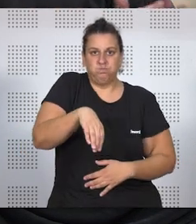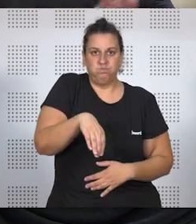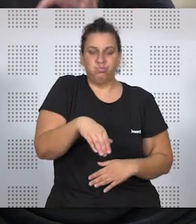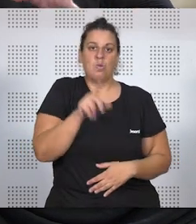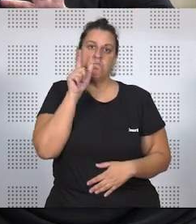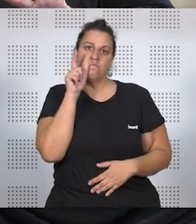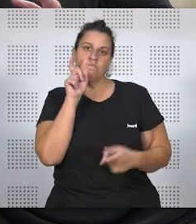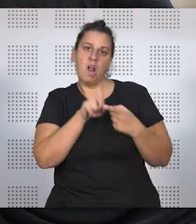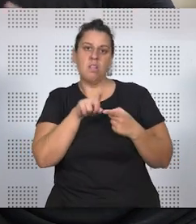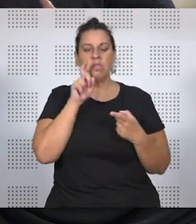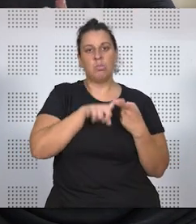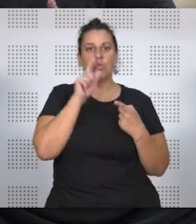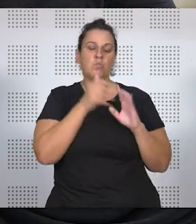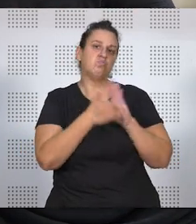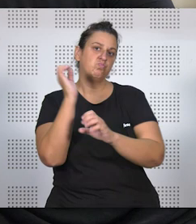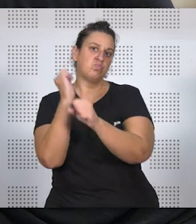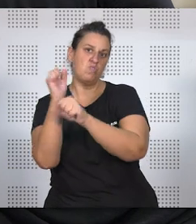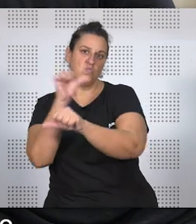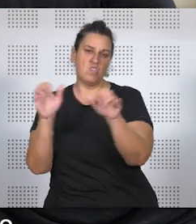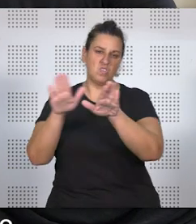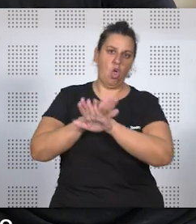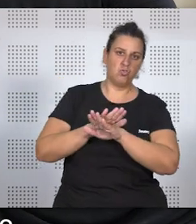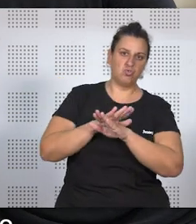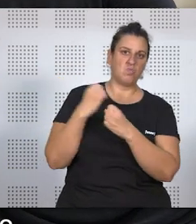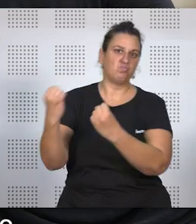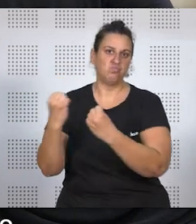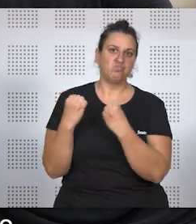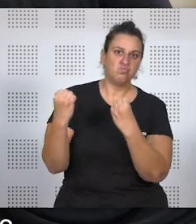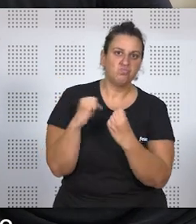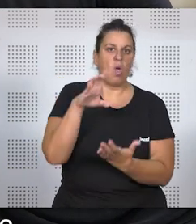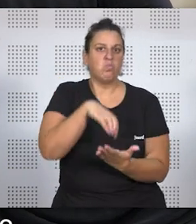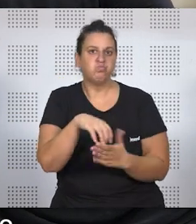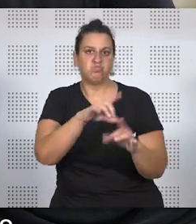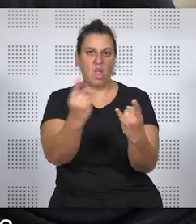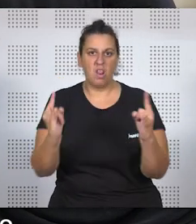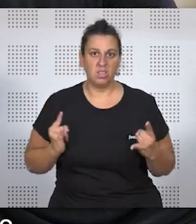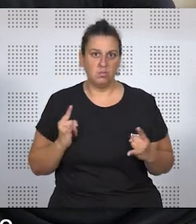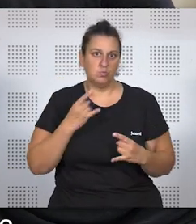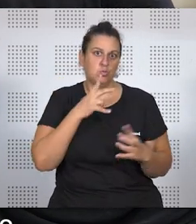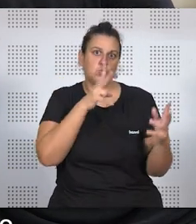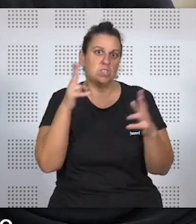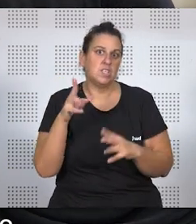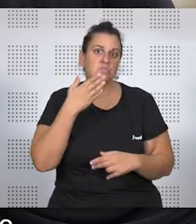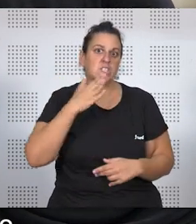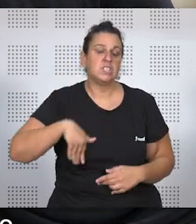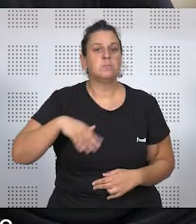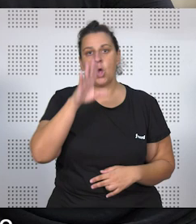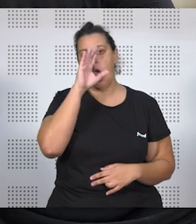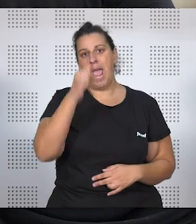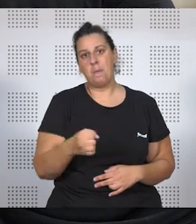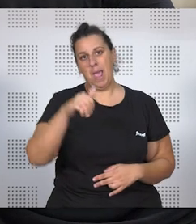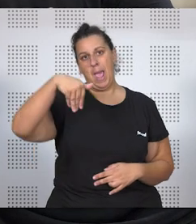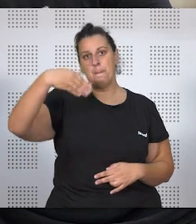y el marido que se va al trabajo vuelve por la noche, y este tipo de cosas. Eso se reflejaba incluso en series fantásticas, de género fantástico como Embrujada,